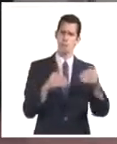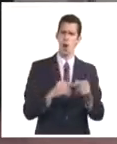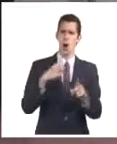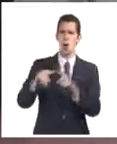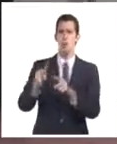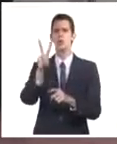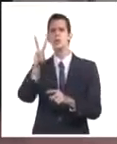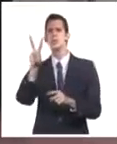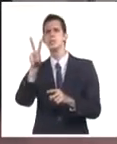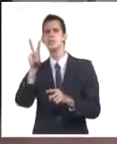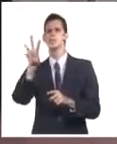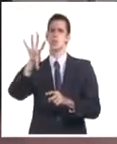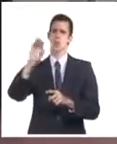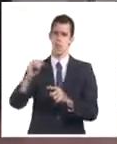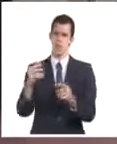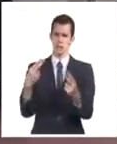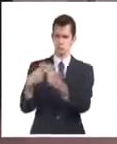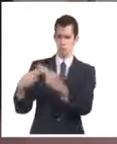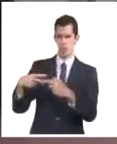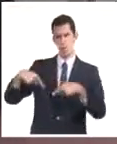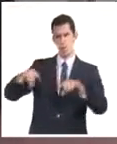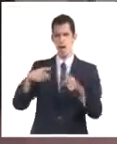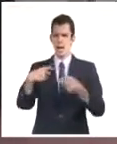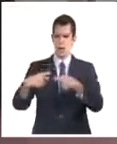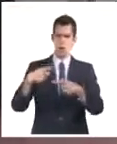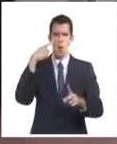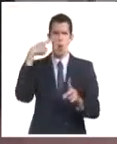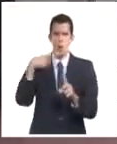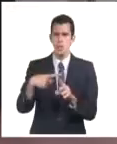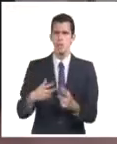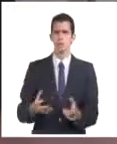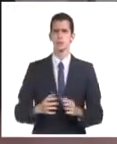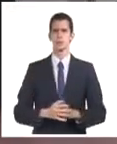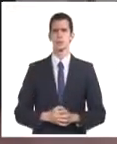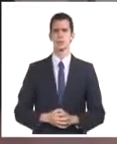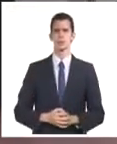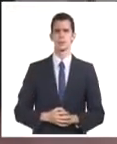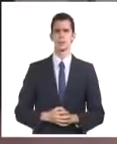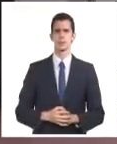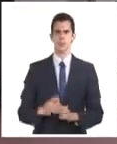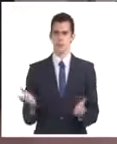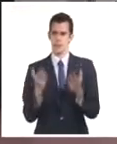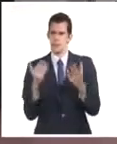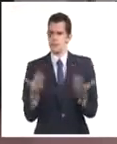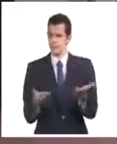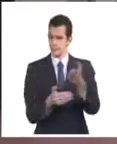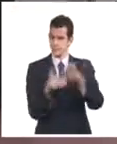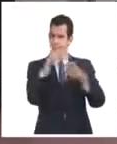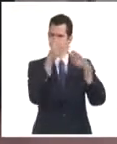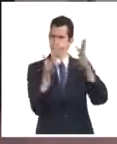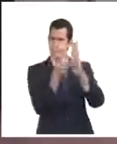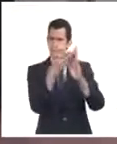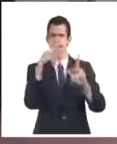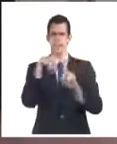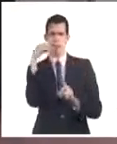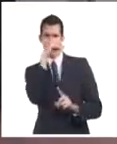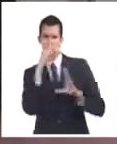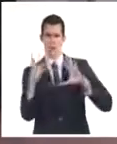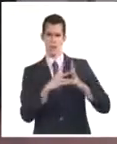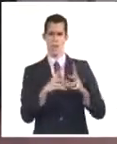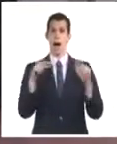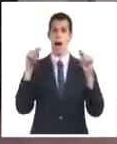concertación de negocios que impulsarán la producción de materiales y servicios constructivos. Este viernes se premiaron empresas cubanas y extranjeras.